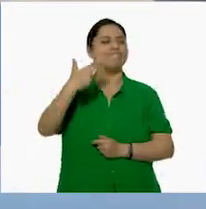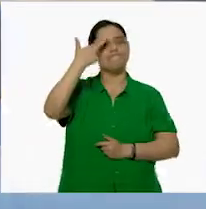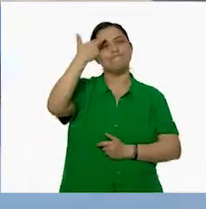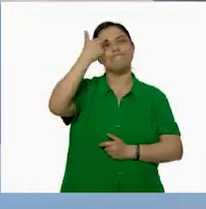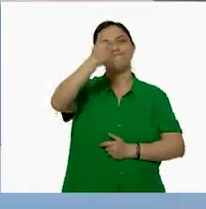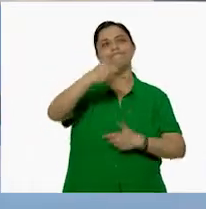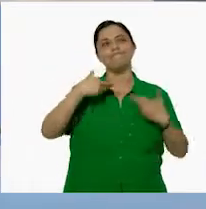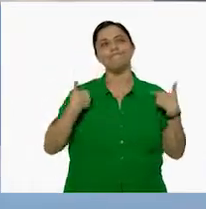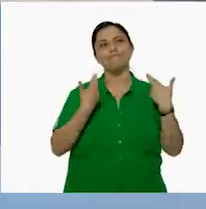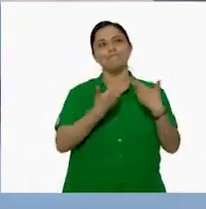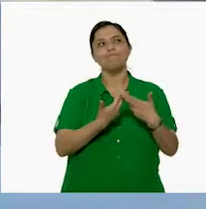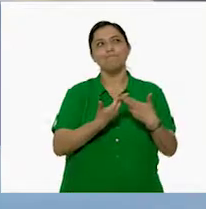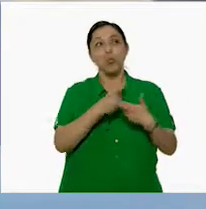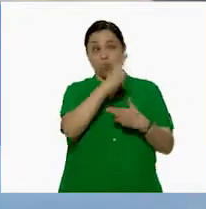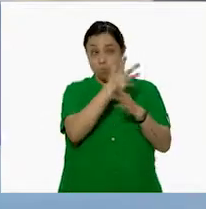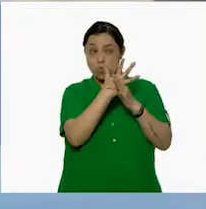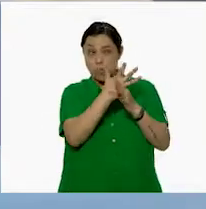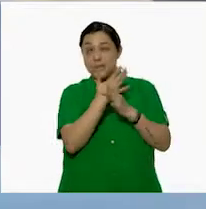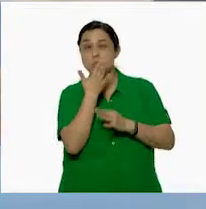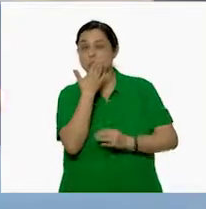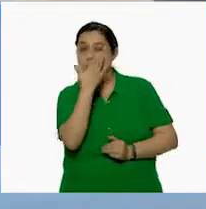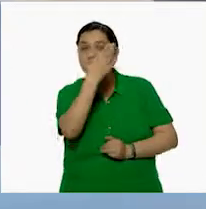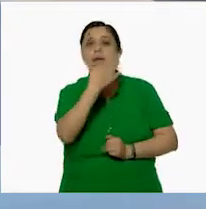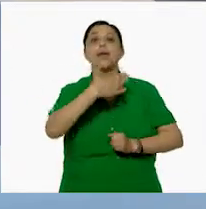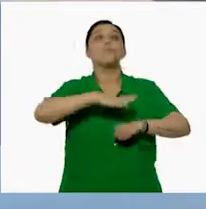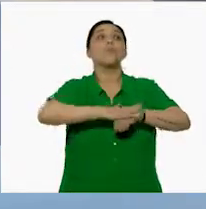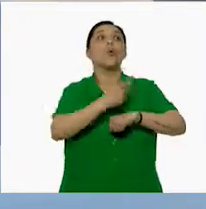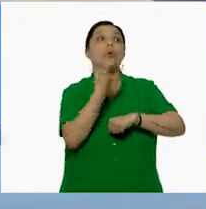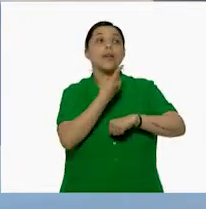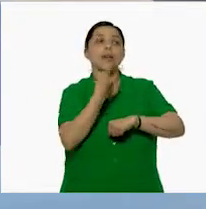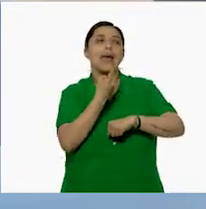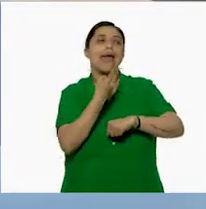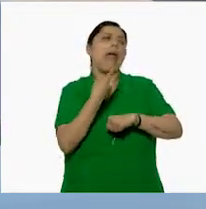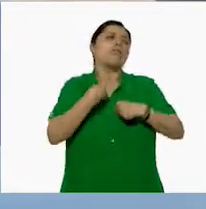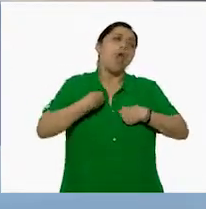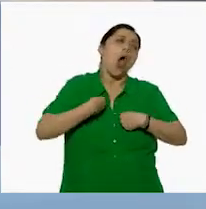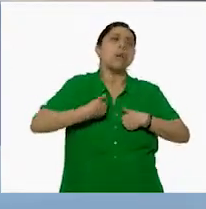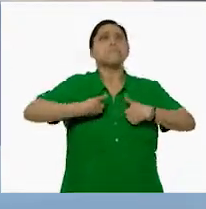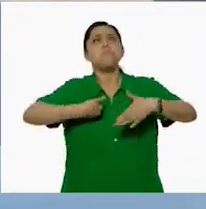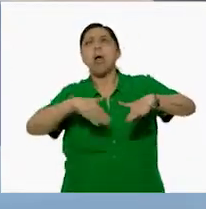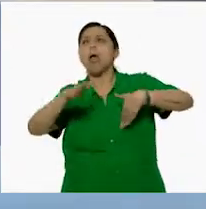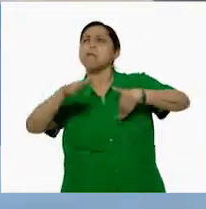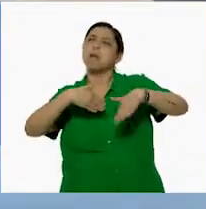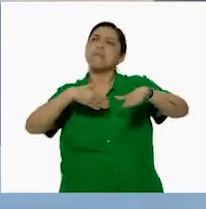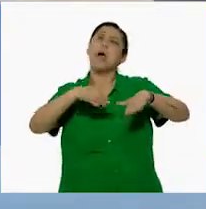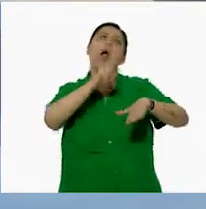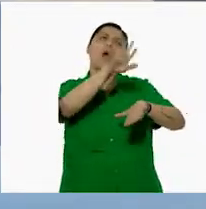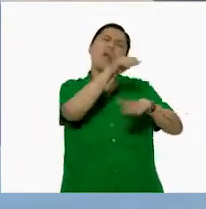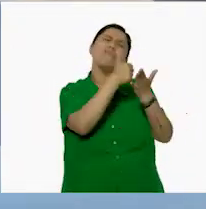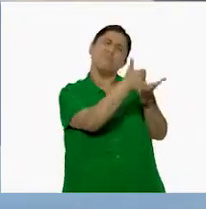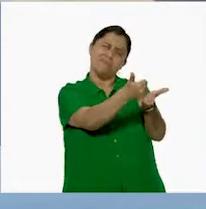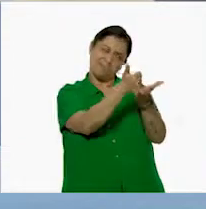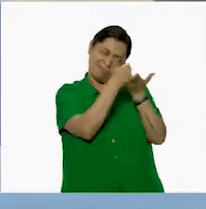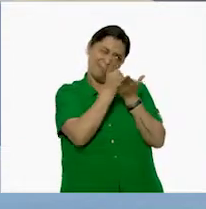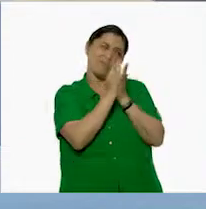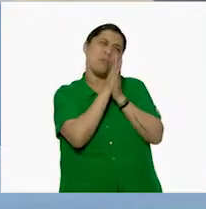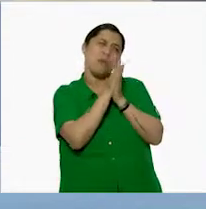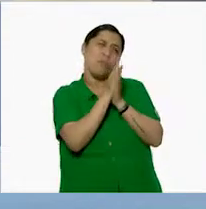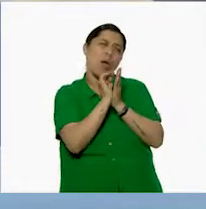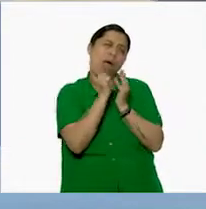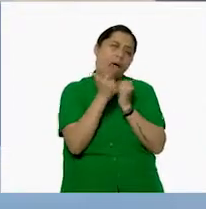tienes razón, maestro. Y qué bueno que lo dice, porque así casual iba pasando y pues necesito que me ayude con algo que me